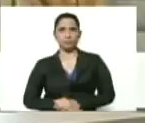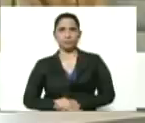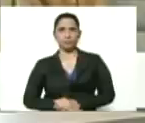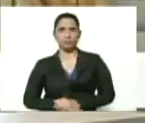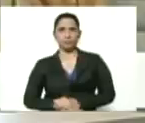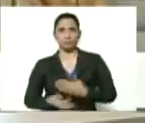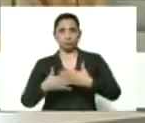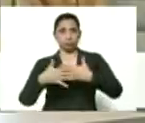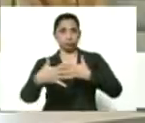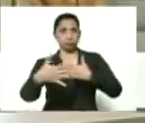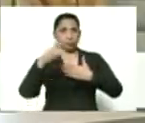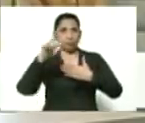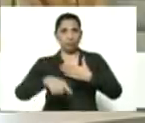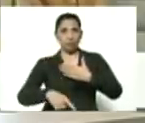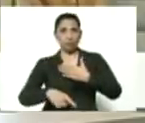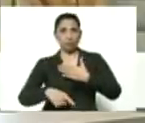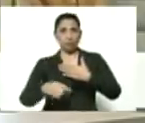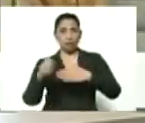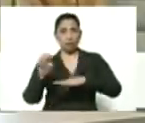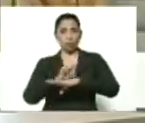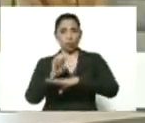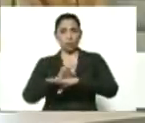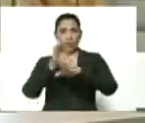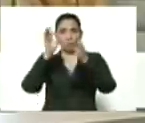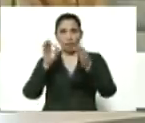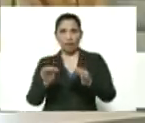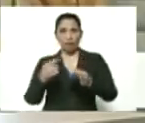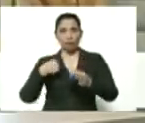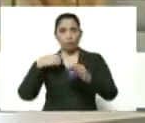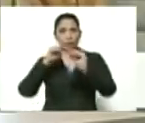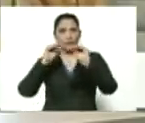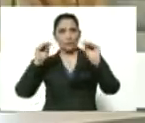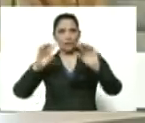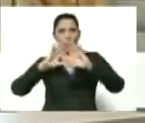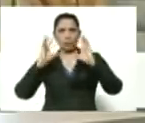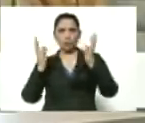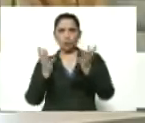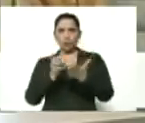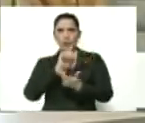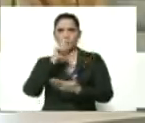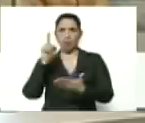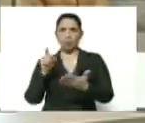adelantadas también en la economía real, yo le hago un llamado al mundo entero,